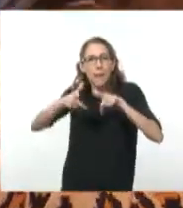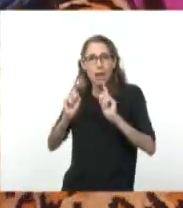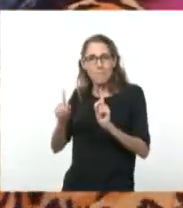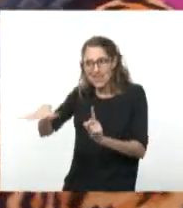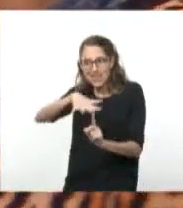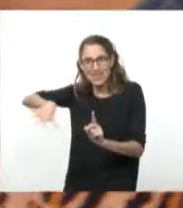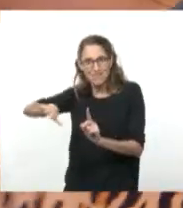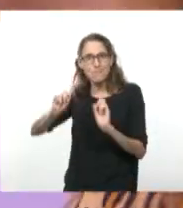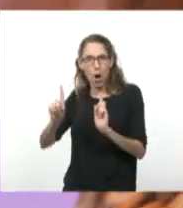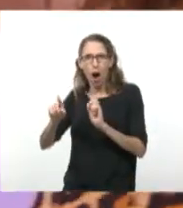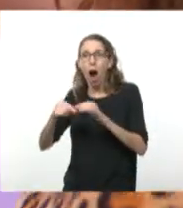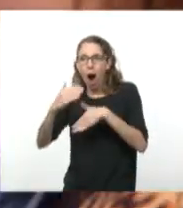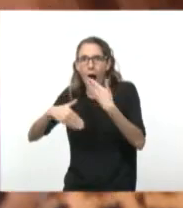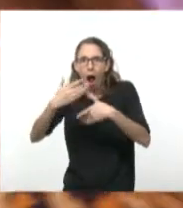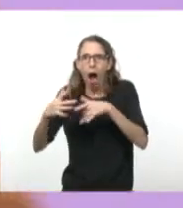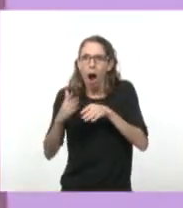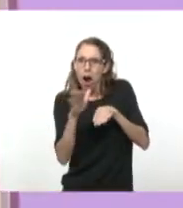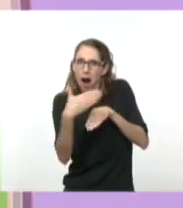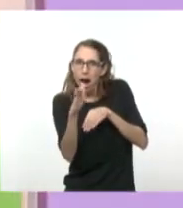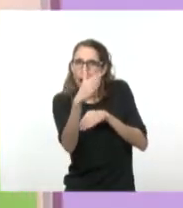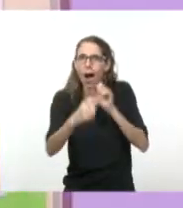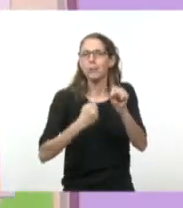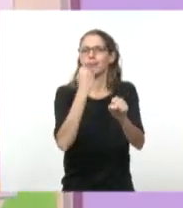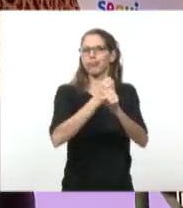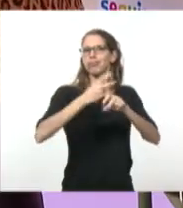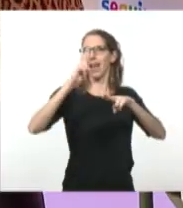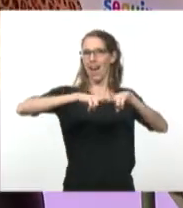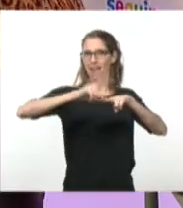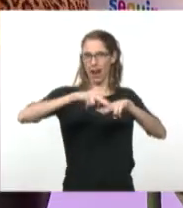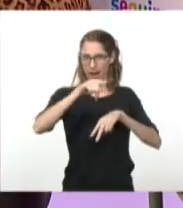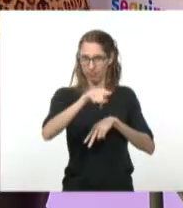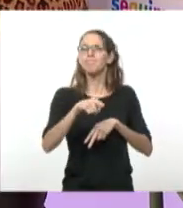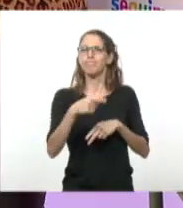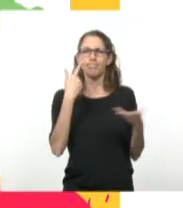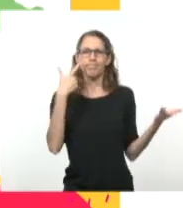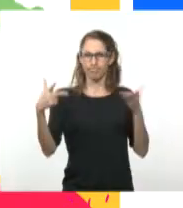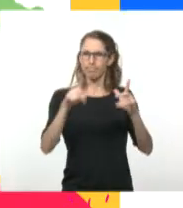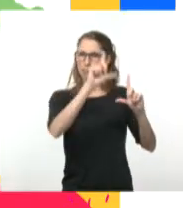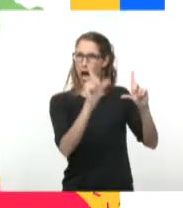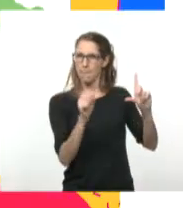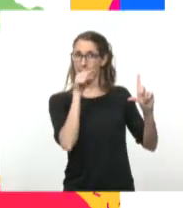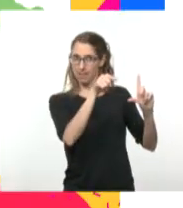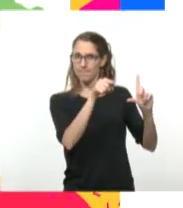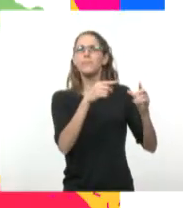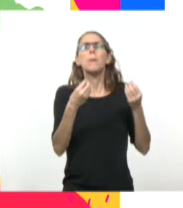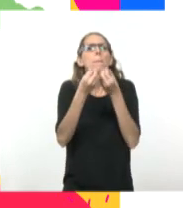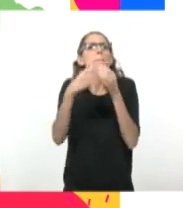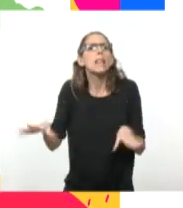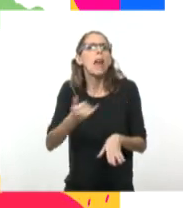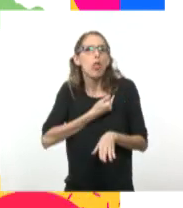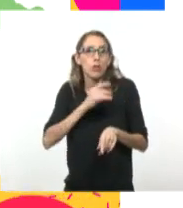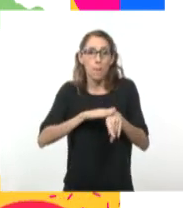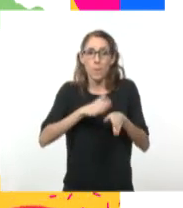avanzar hacia La Habana. Creo que yo acá traje, sí, acá traje el mapa como para que veamos que comienza desde el exilio, que